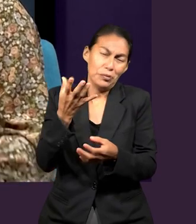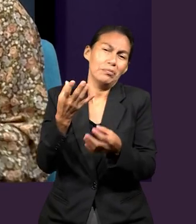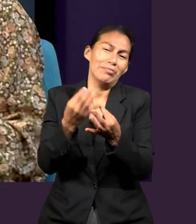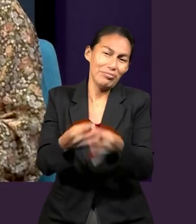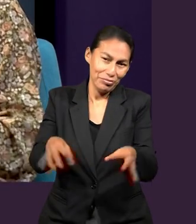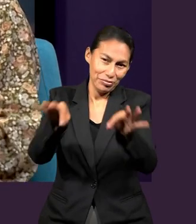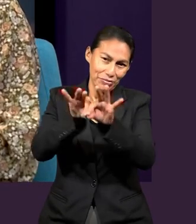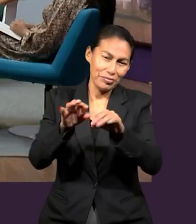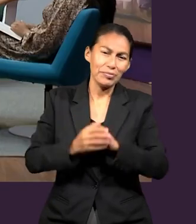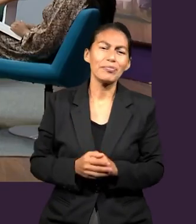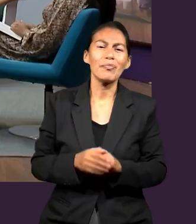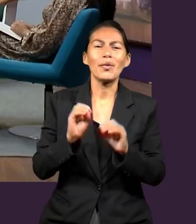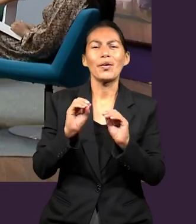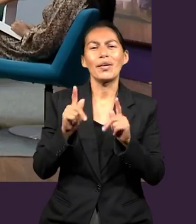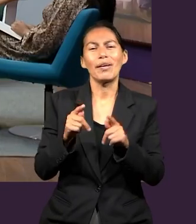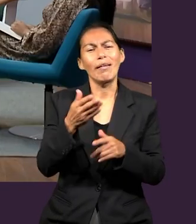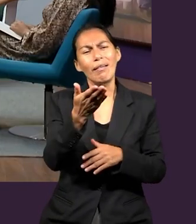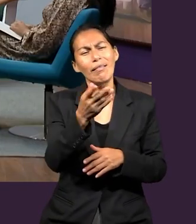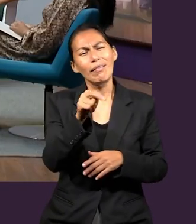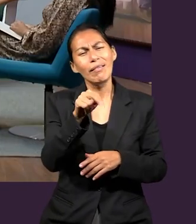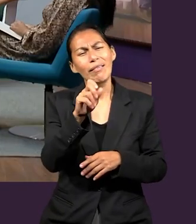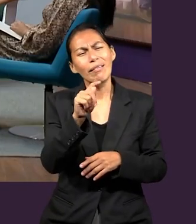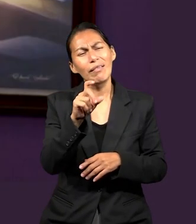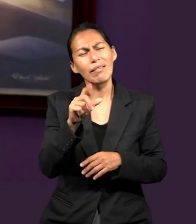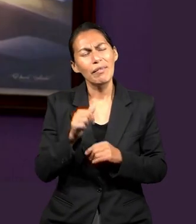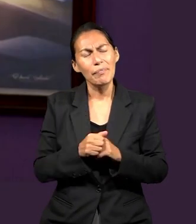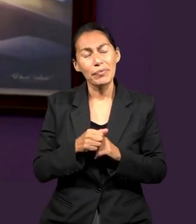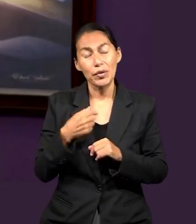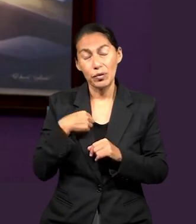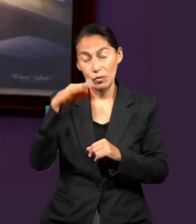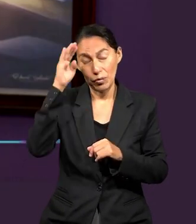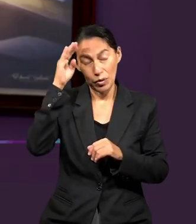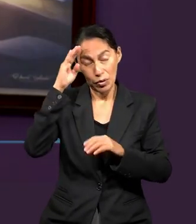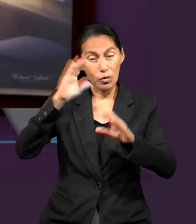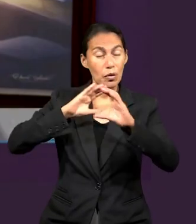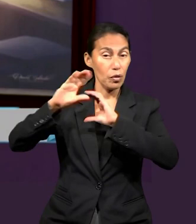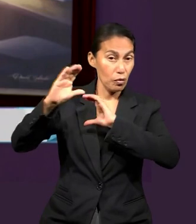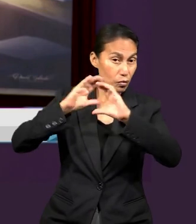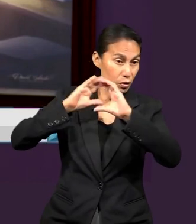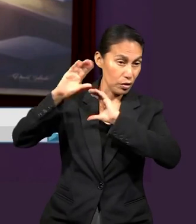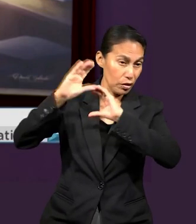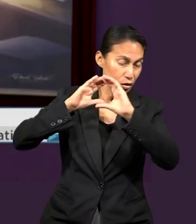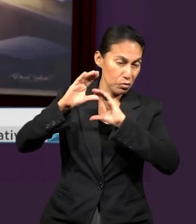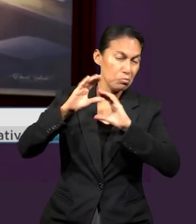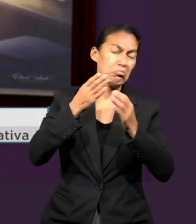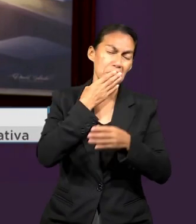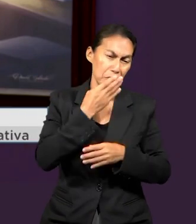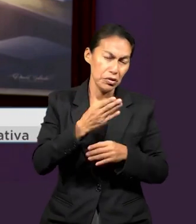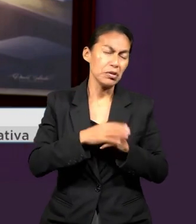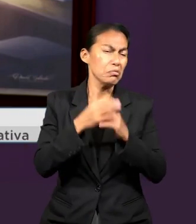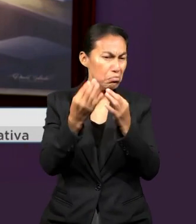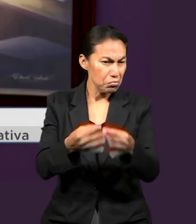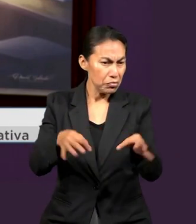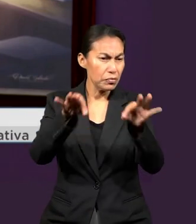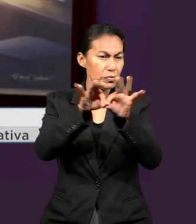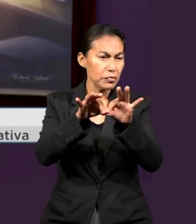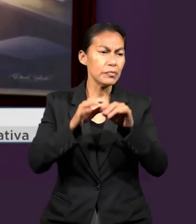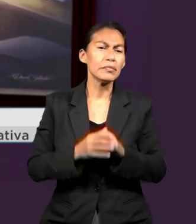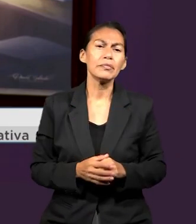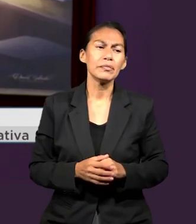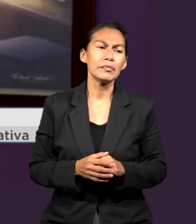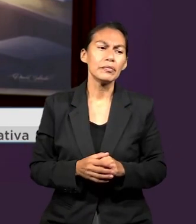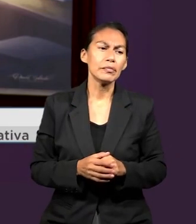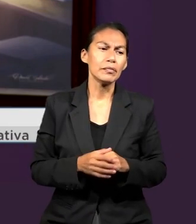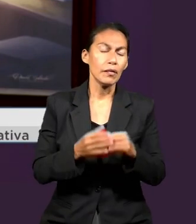que eso sería muy importante. Ok, Natalia. Bueno, la comunicación yo creo que sería muy importante, al igual que